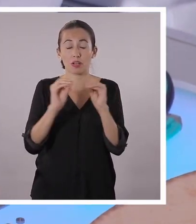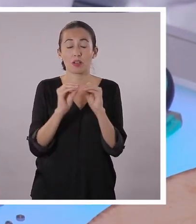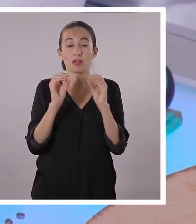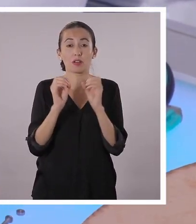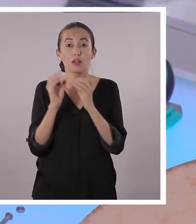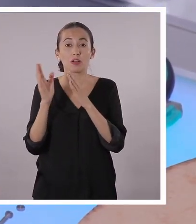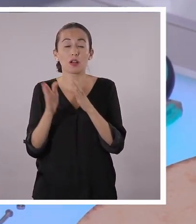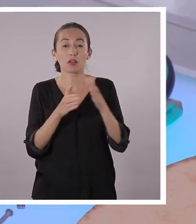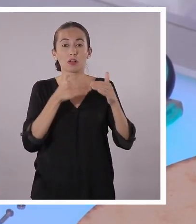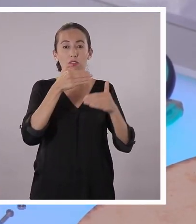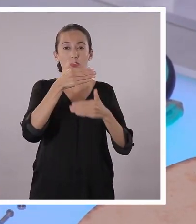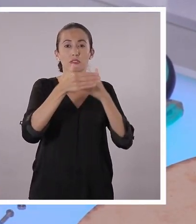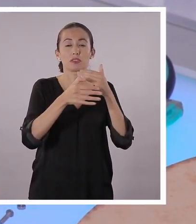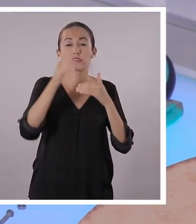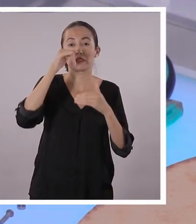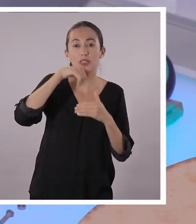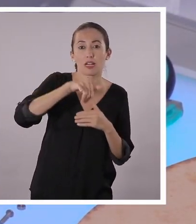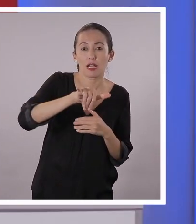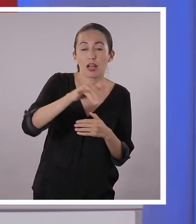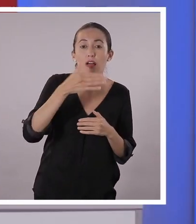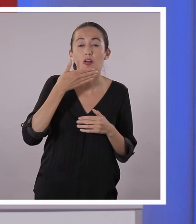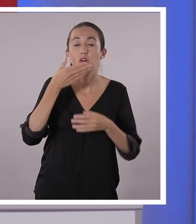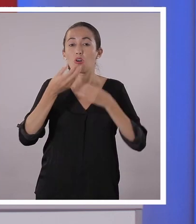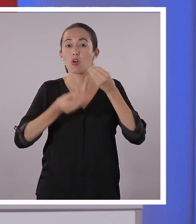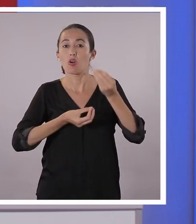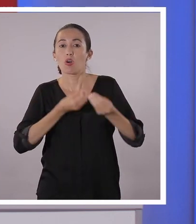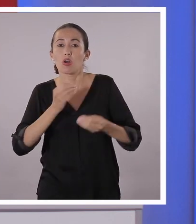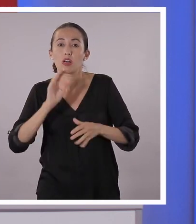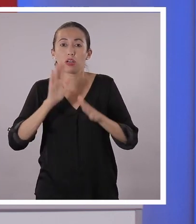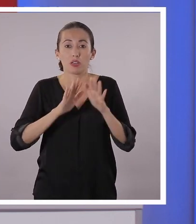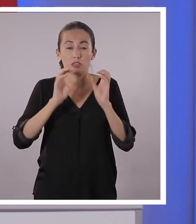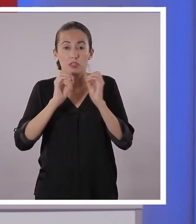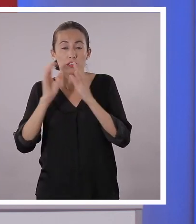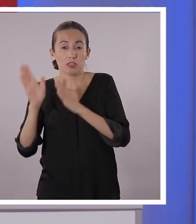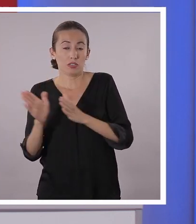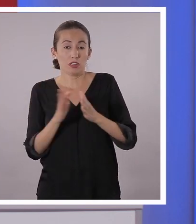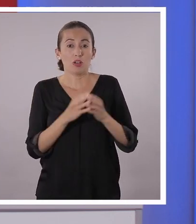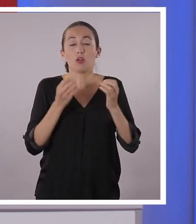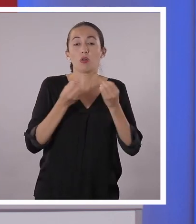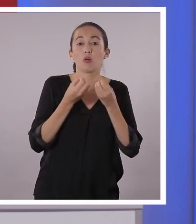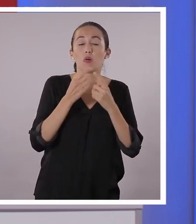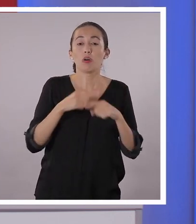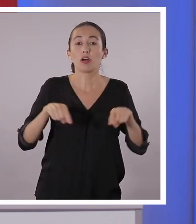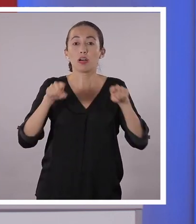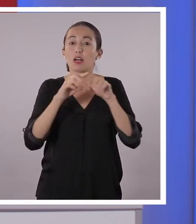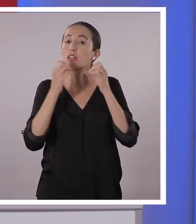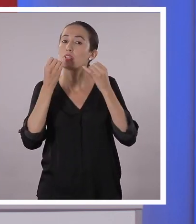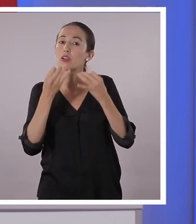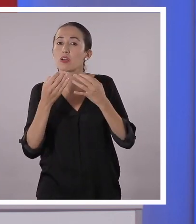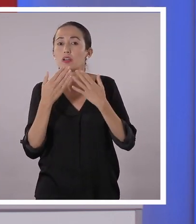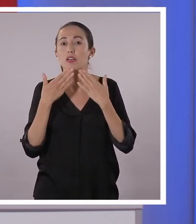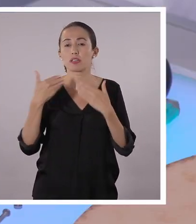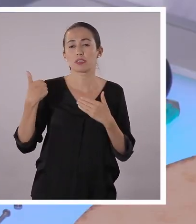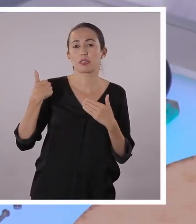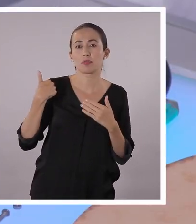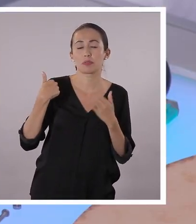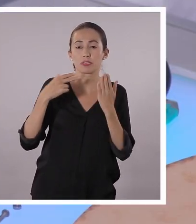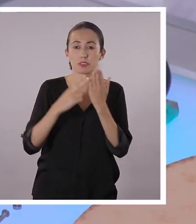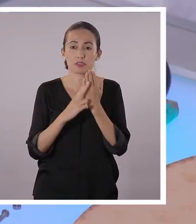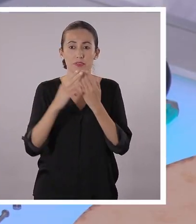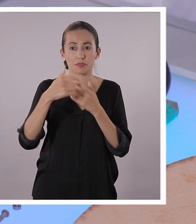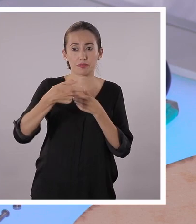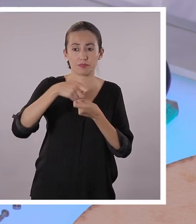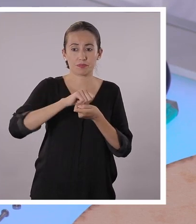nuestro palito y vamos a medir cuánto tendríamos que cortar aquí